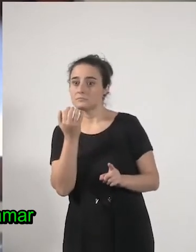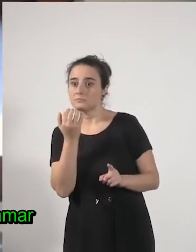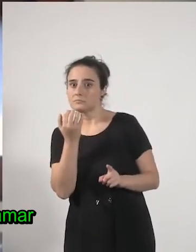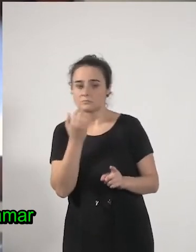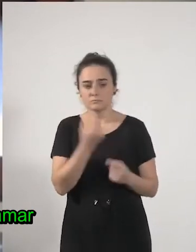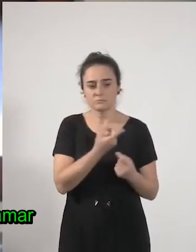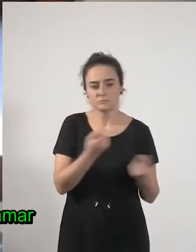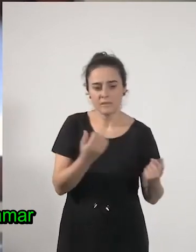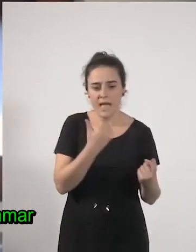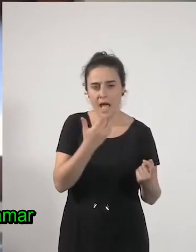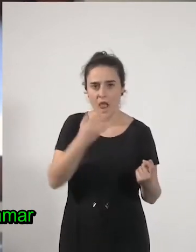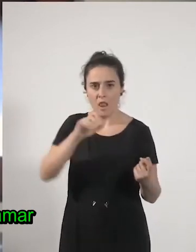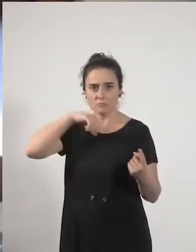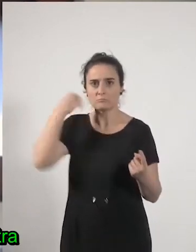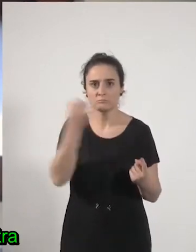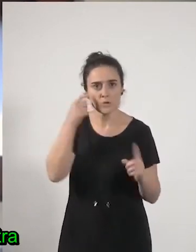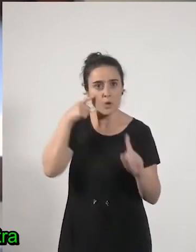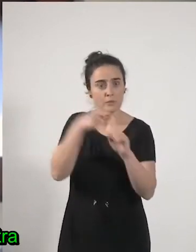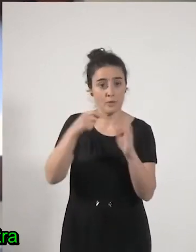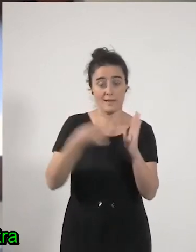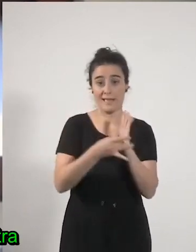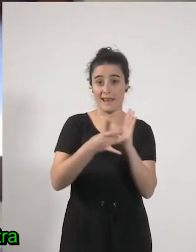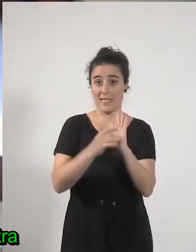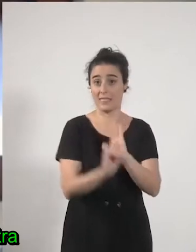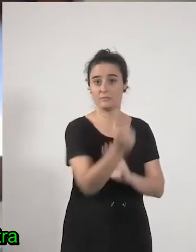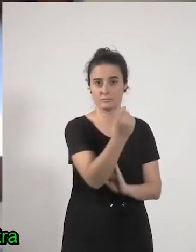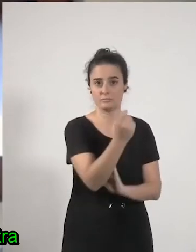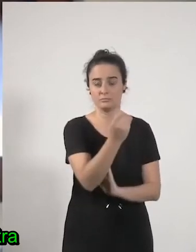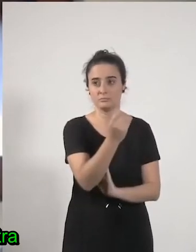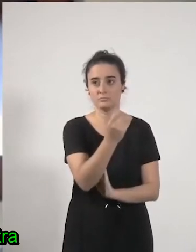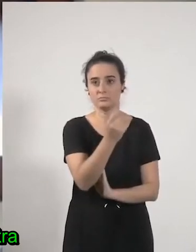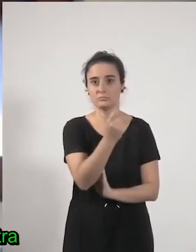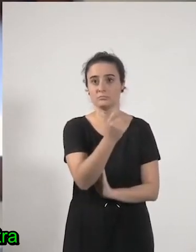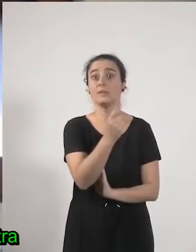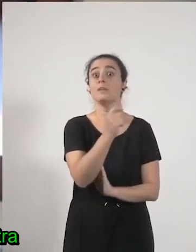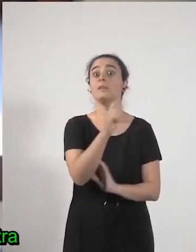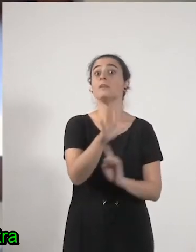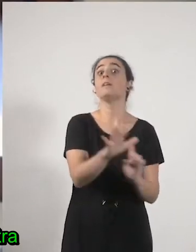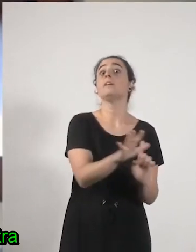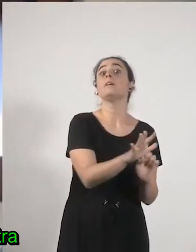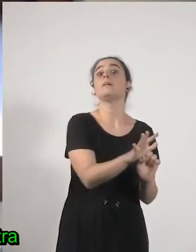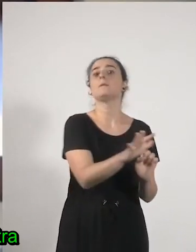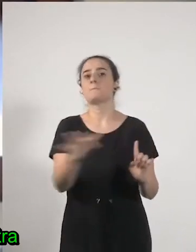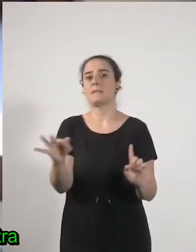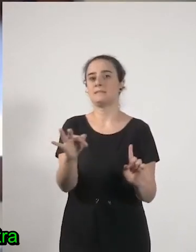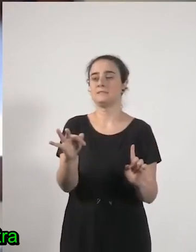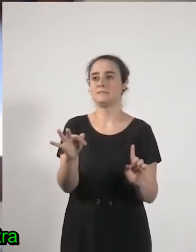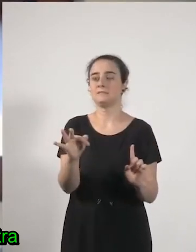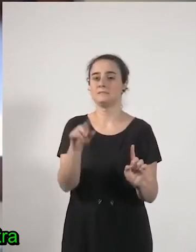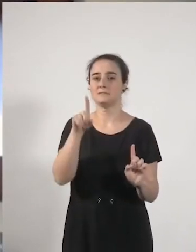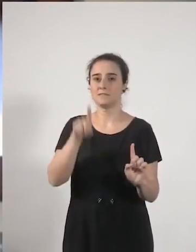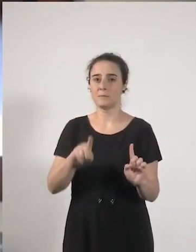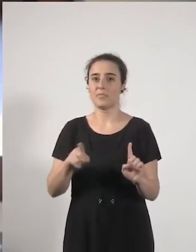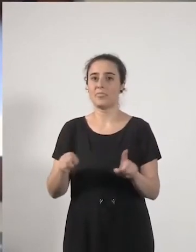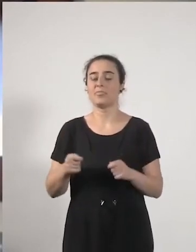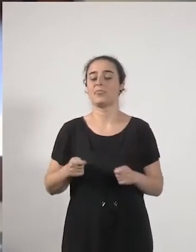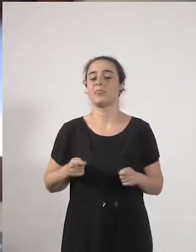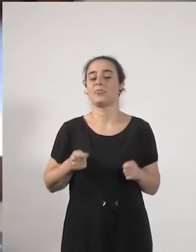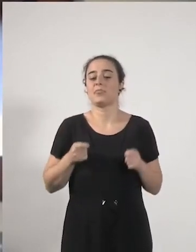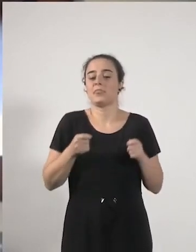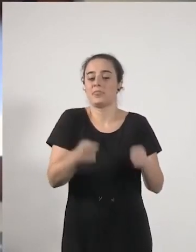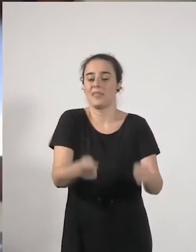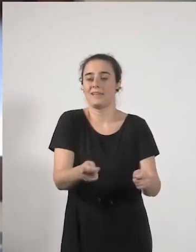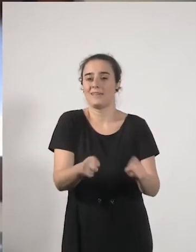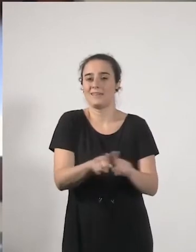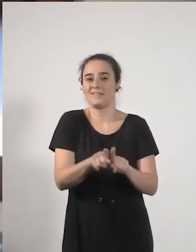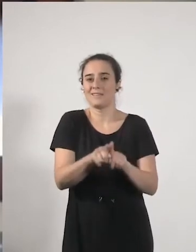que reclamar para que sean de calidad y a la vez prestando una ayuda extra de atención